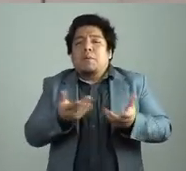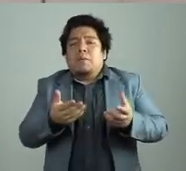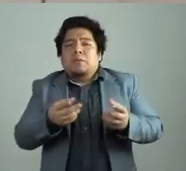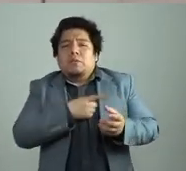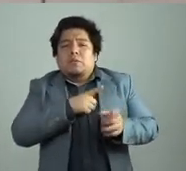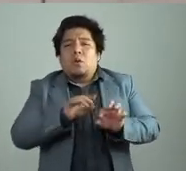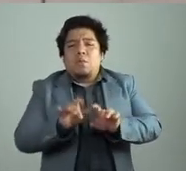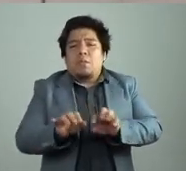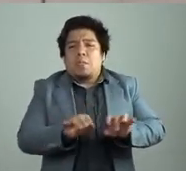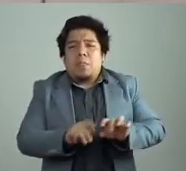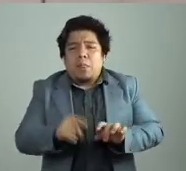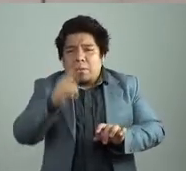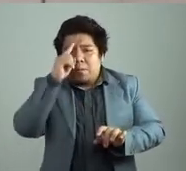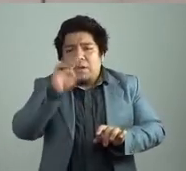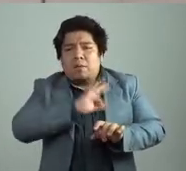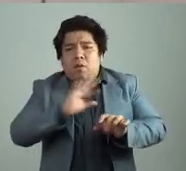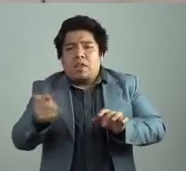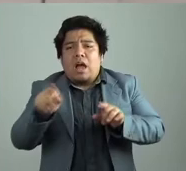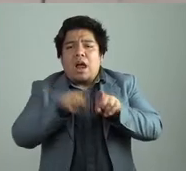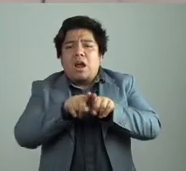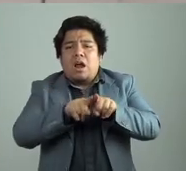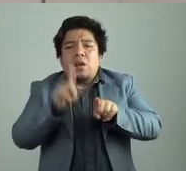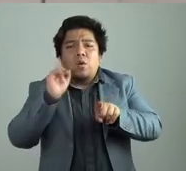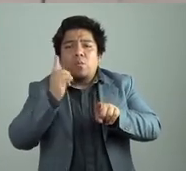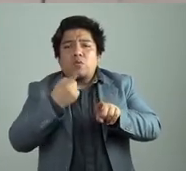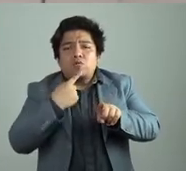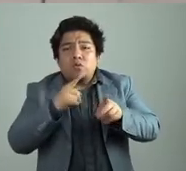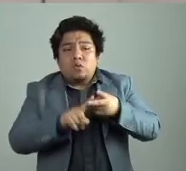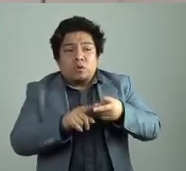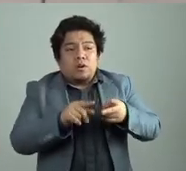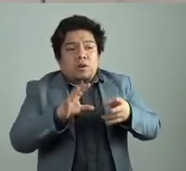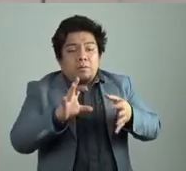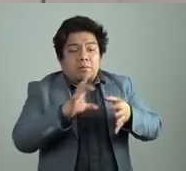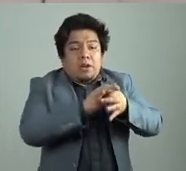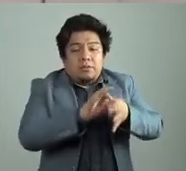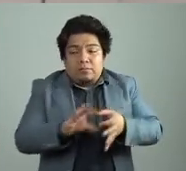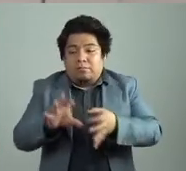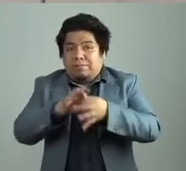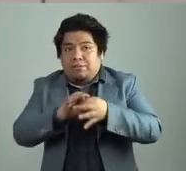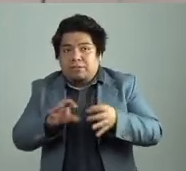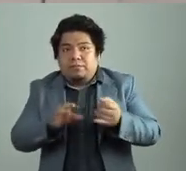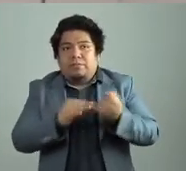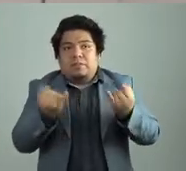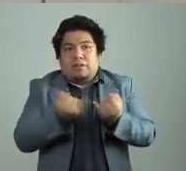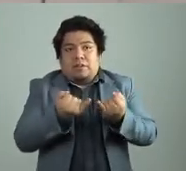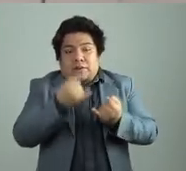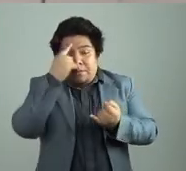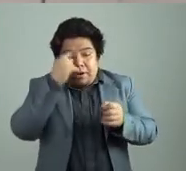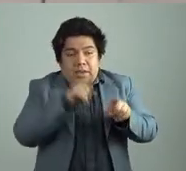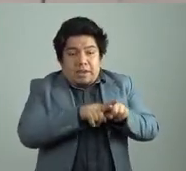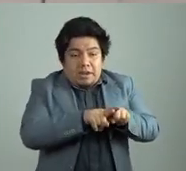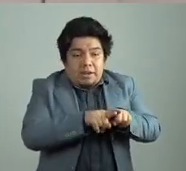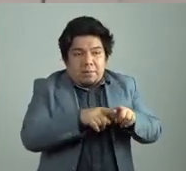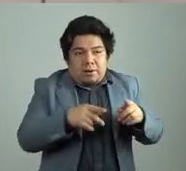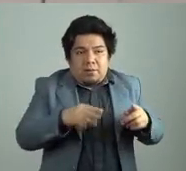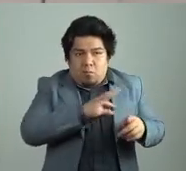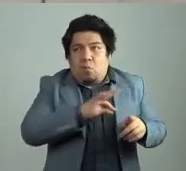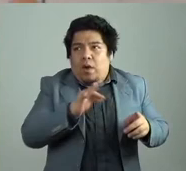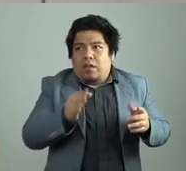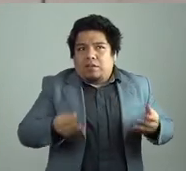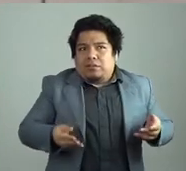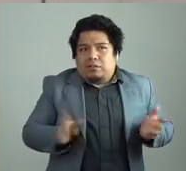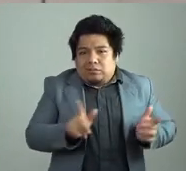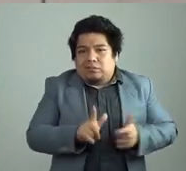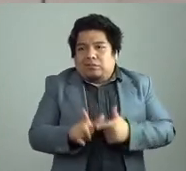para conectar al hermano ciego y sordo de manera electrónica para que el hermano pueda sobrevivir. Entonces, desde ese punto de